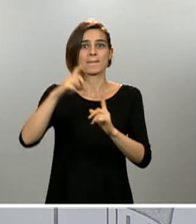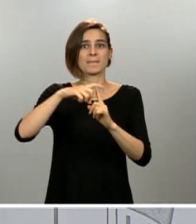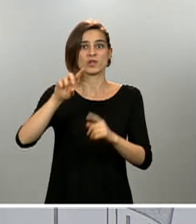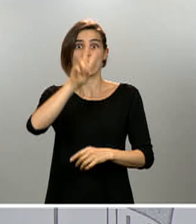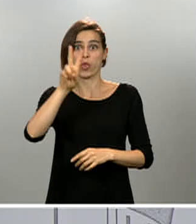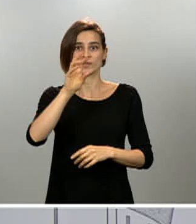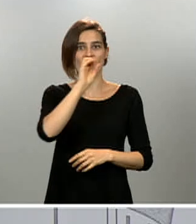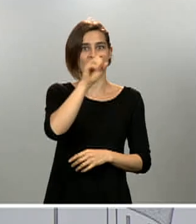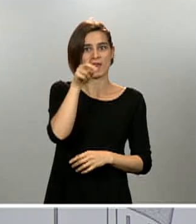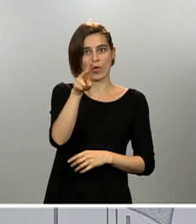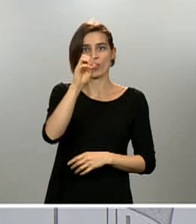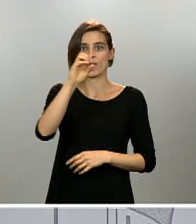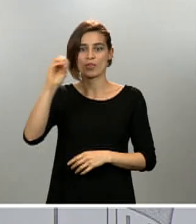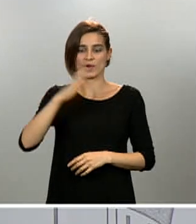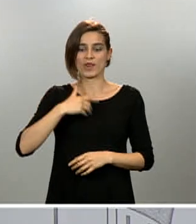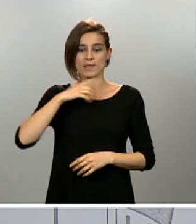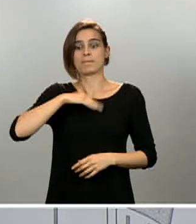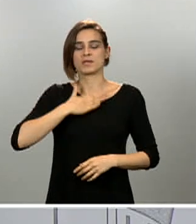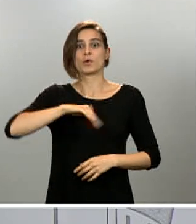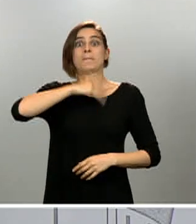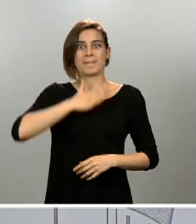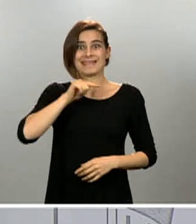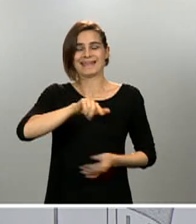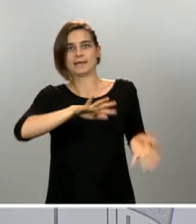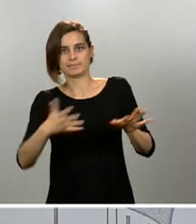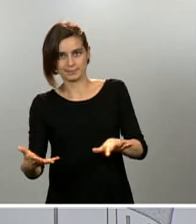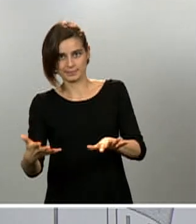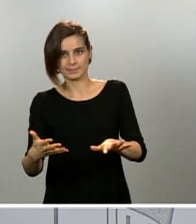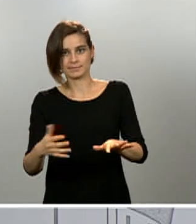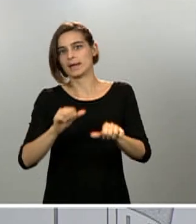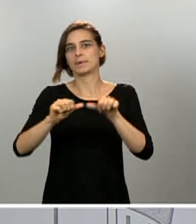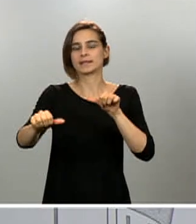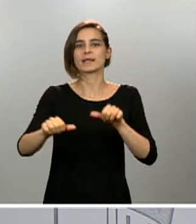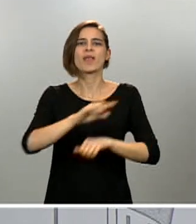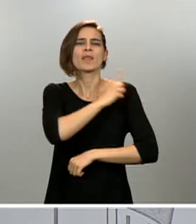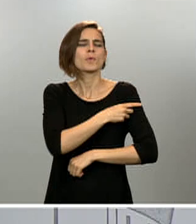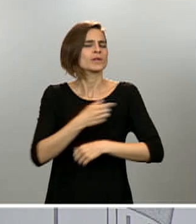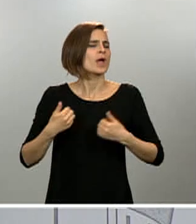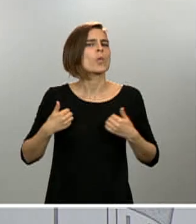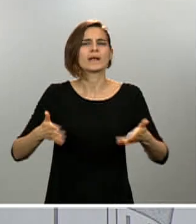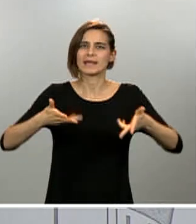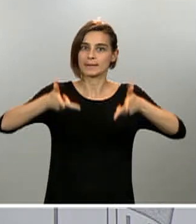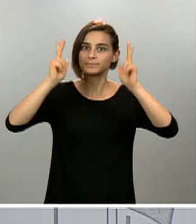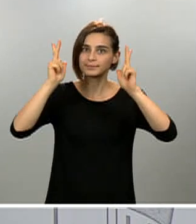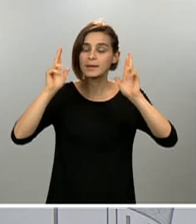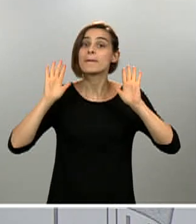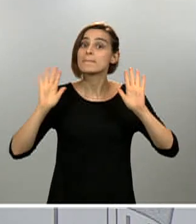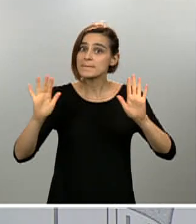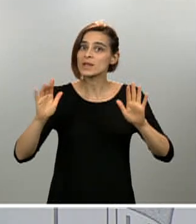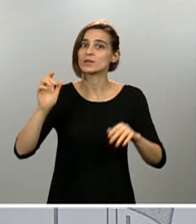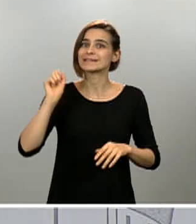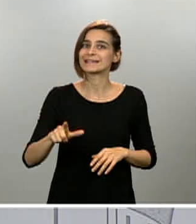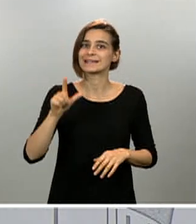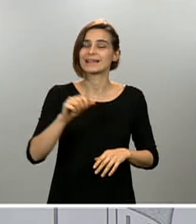pasado mañana. Se permite la práctica de cualquier deporte que debe realizarse siempre de forma individual, sin contacto